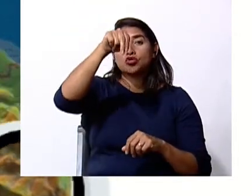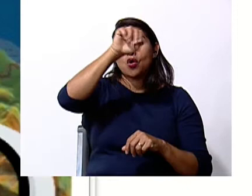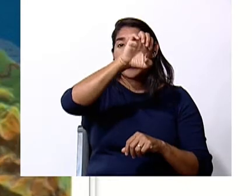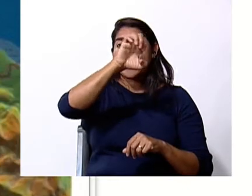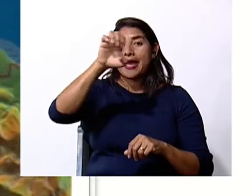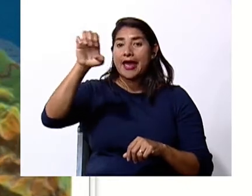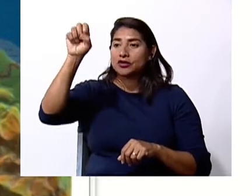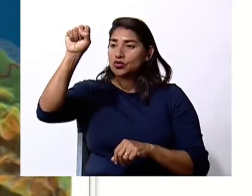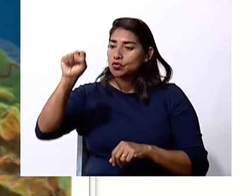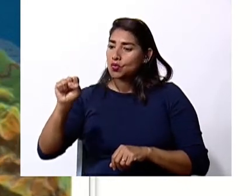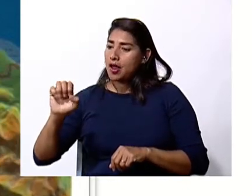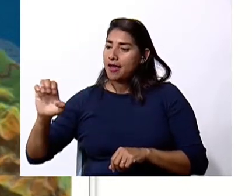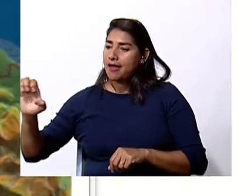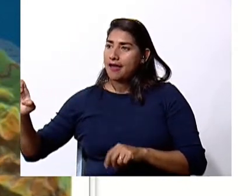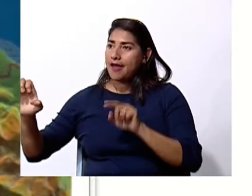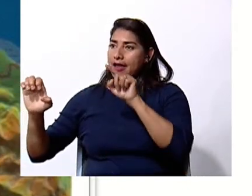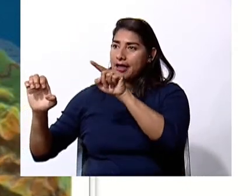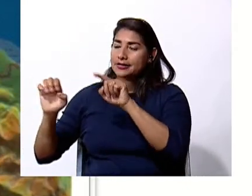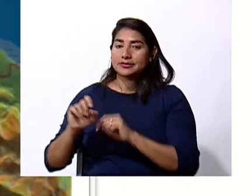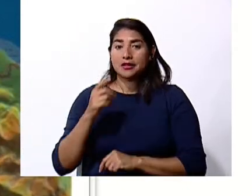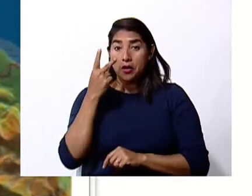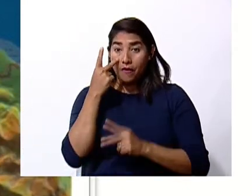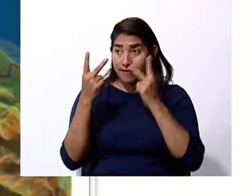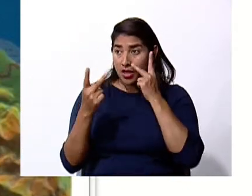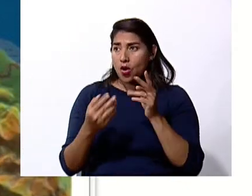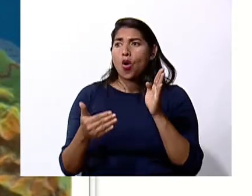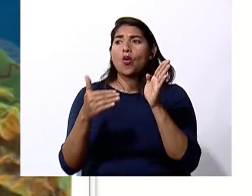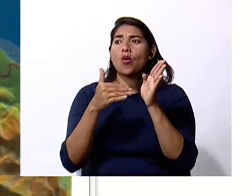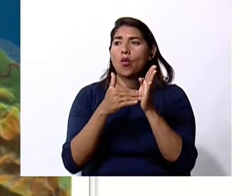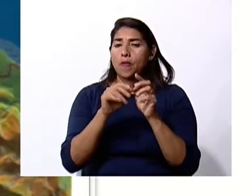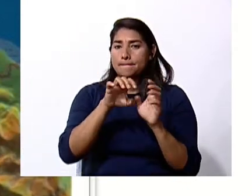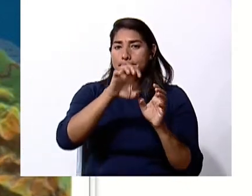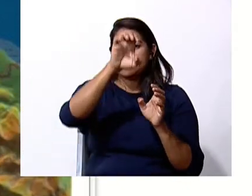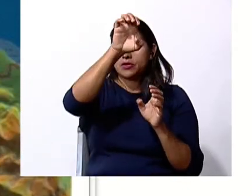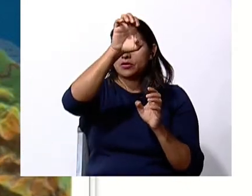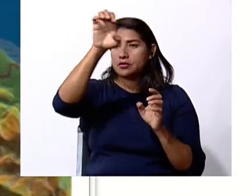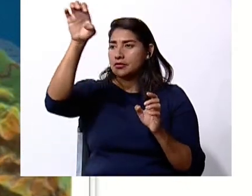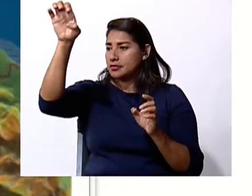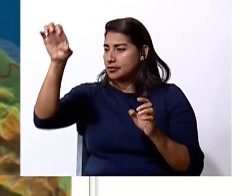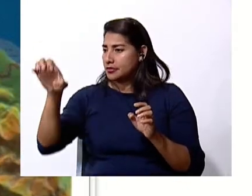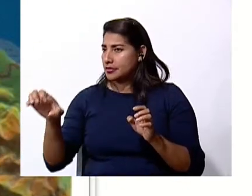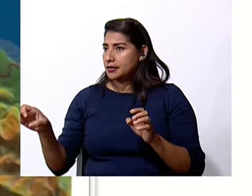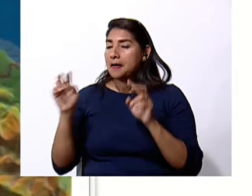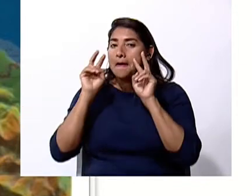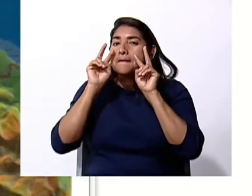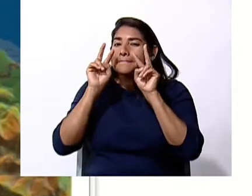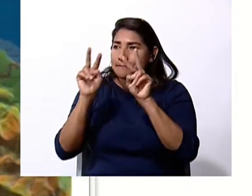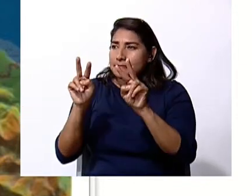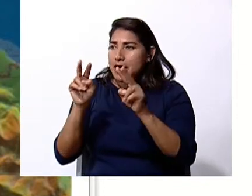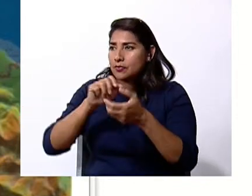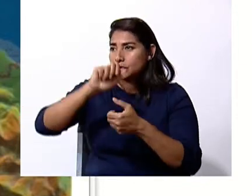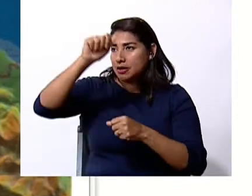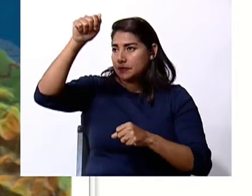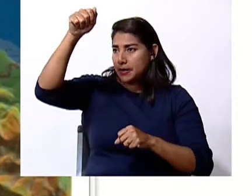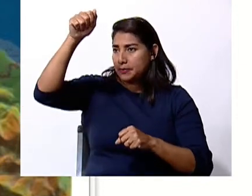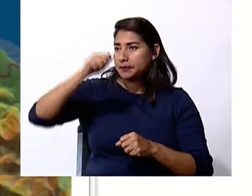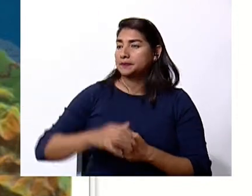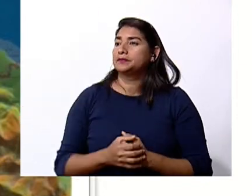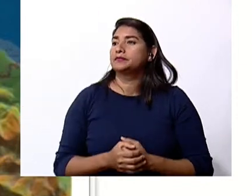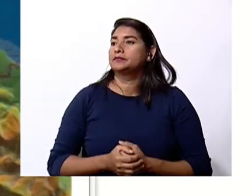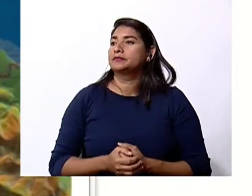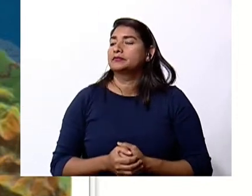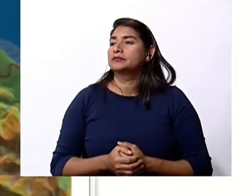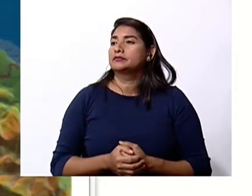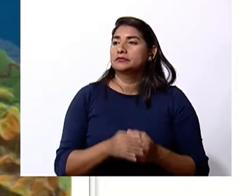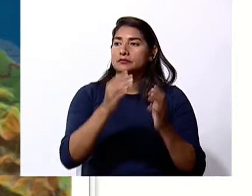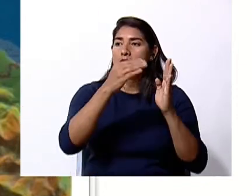al sureste ¿lo viste bien? ¿cómo recorre? quiero que observen bien el mapa en este momento y vean el